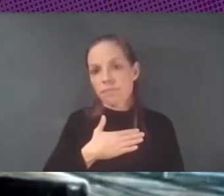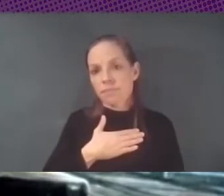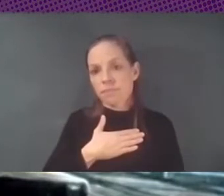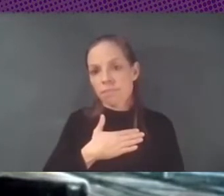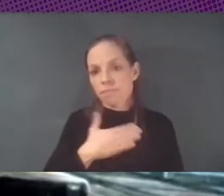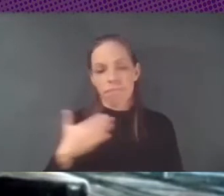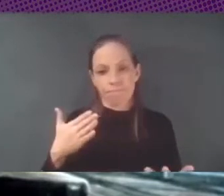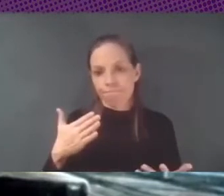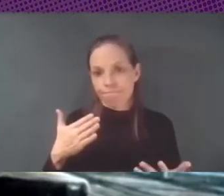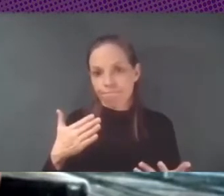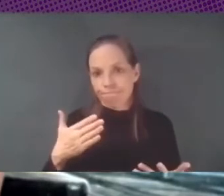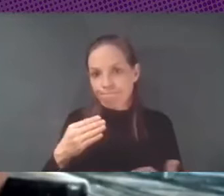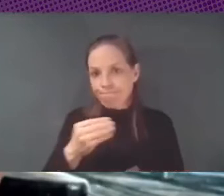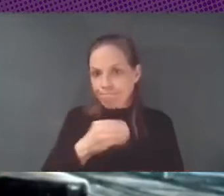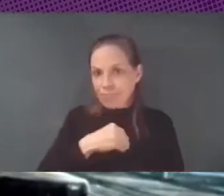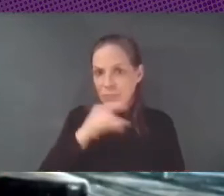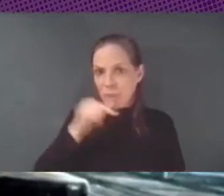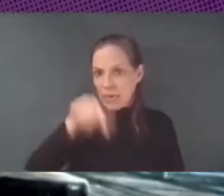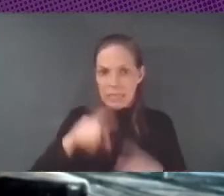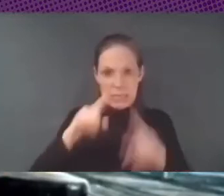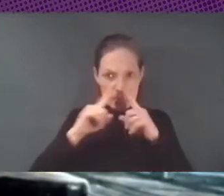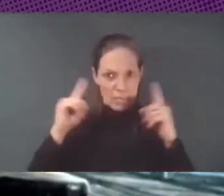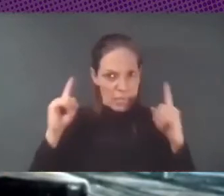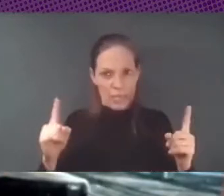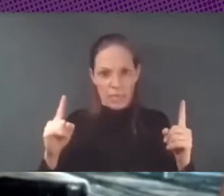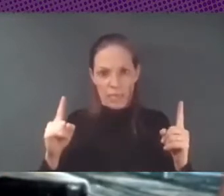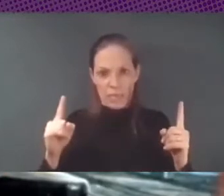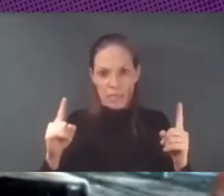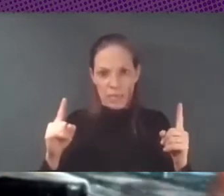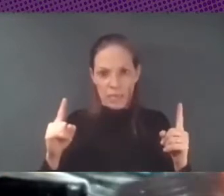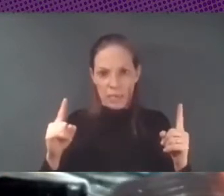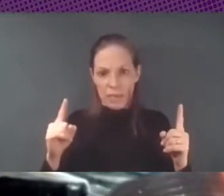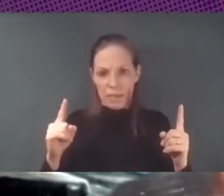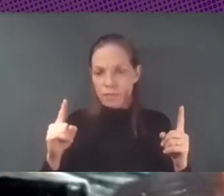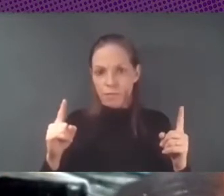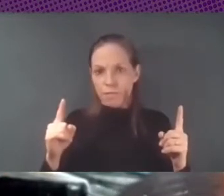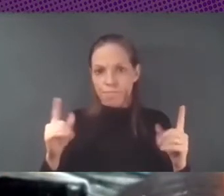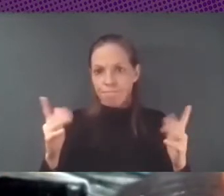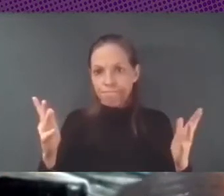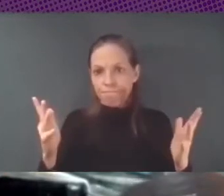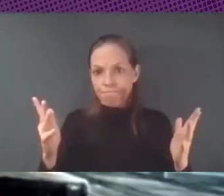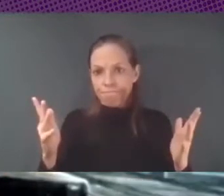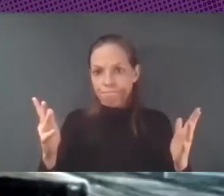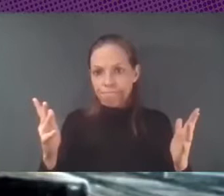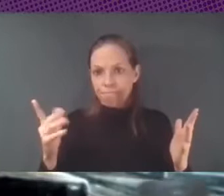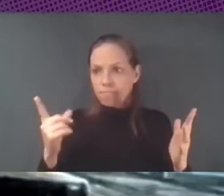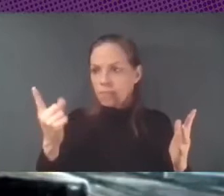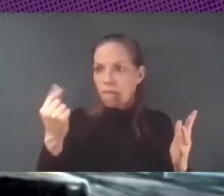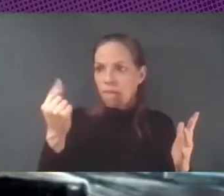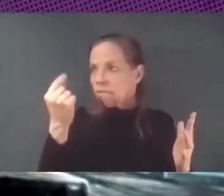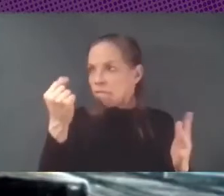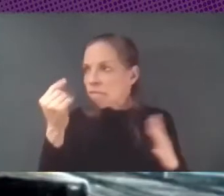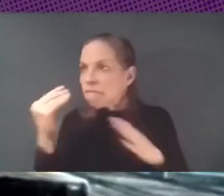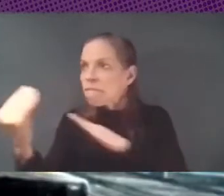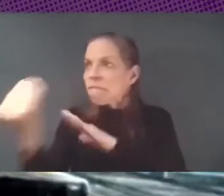desolador ver como este año ha sido casi imposible encontrar fondos para este tipo